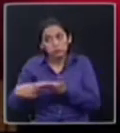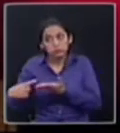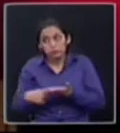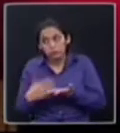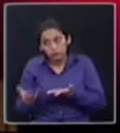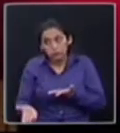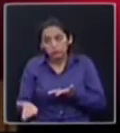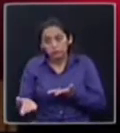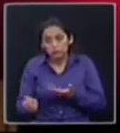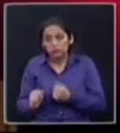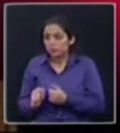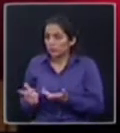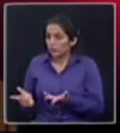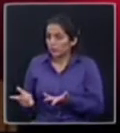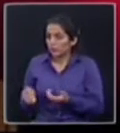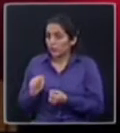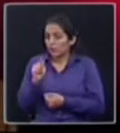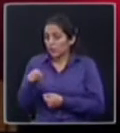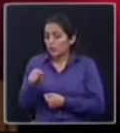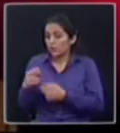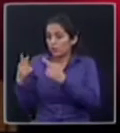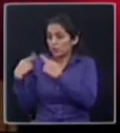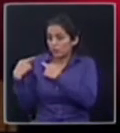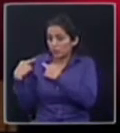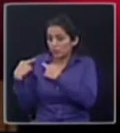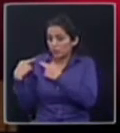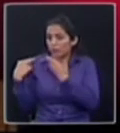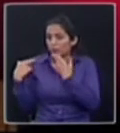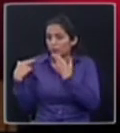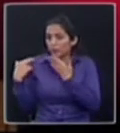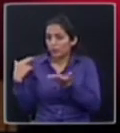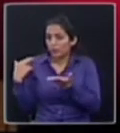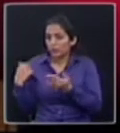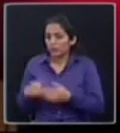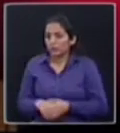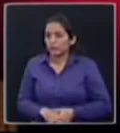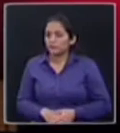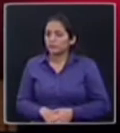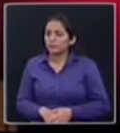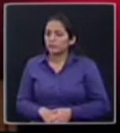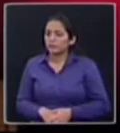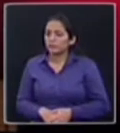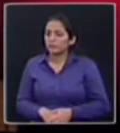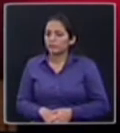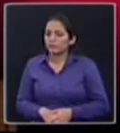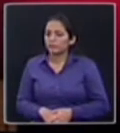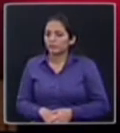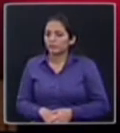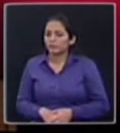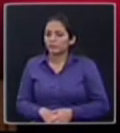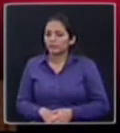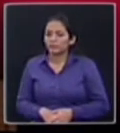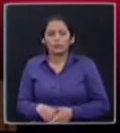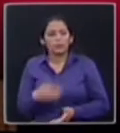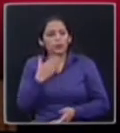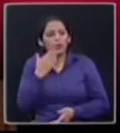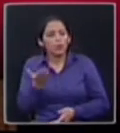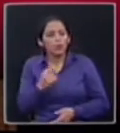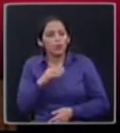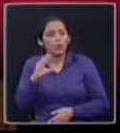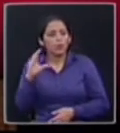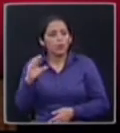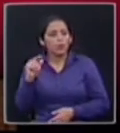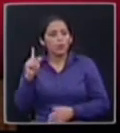¿Esa es una responsabilidad política, Daniel? Por supuesto que es una responsabilidad política. esa es una responsabilidad política, la ley de Pollitt... Sí,